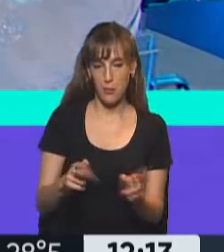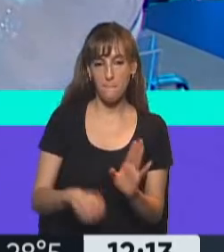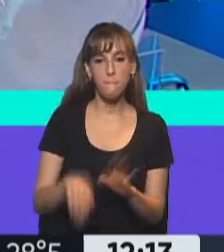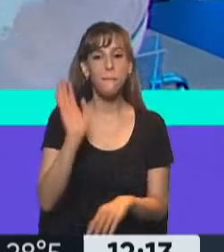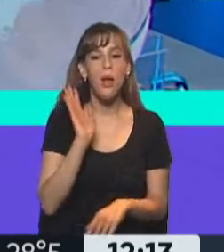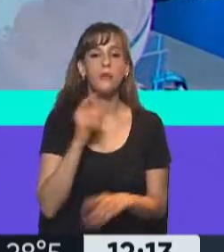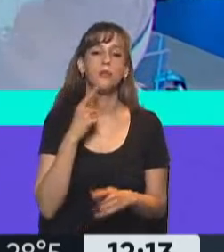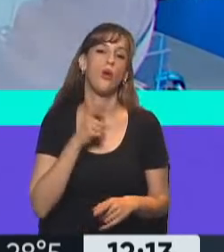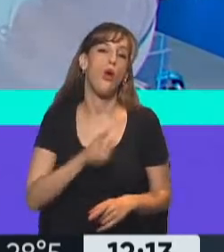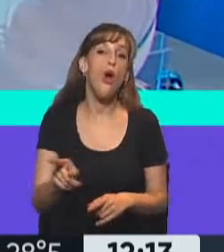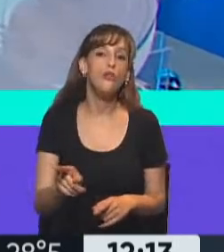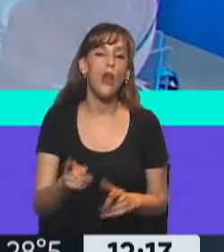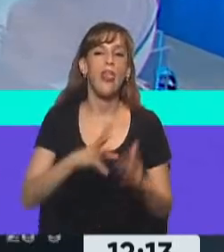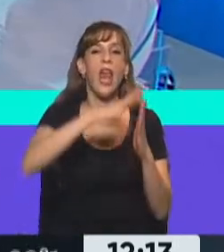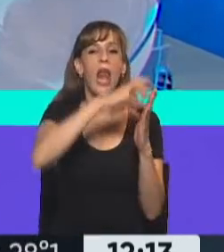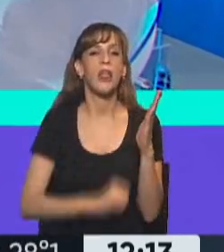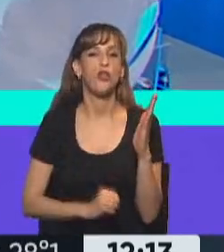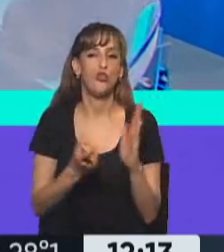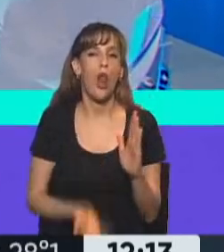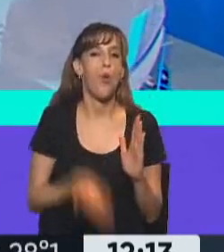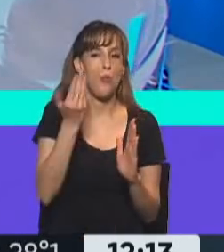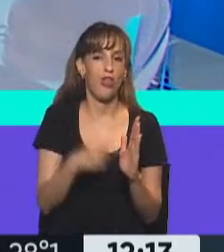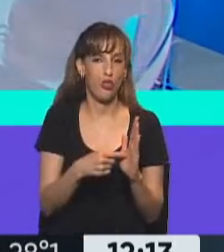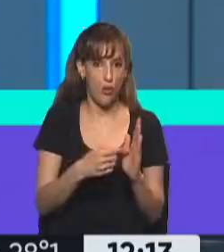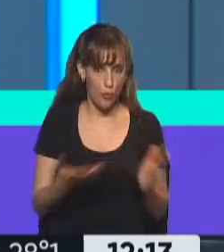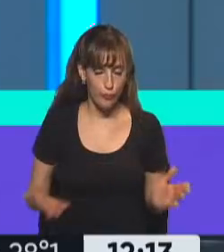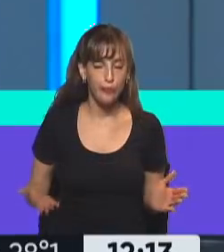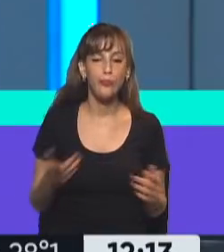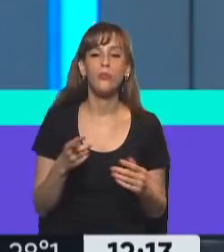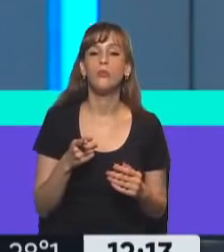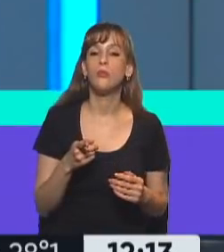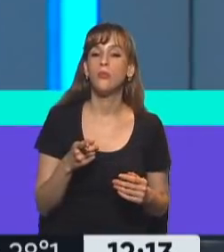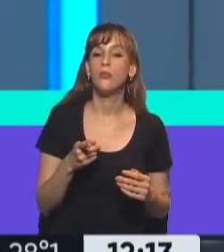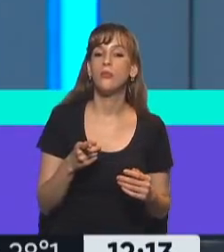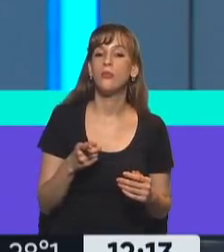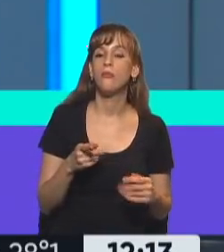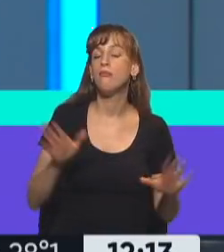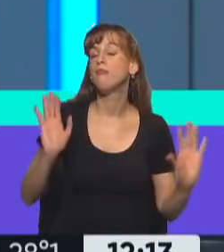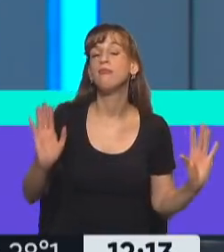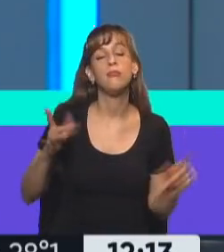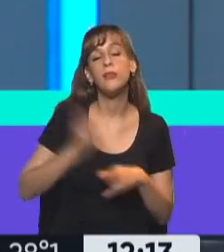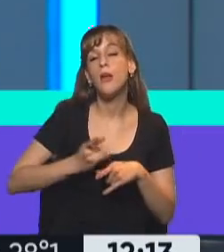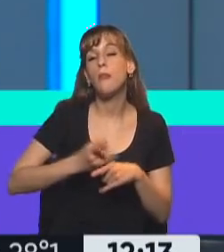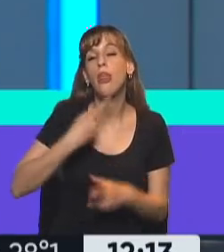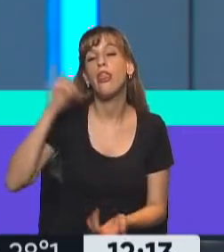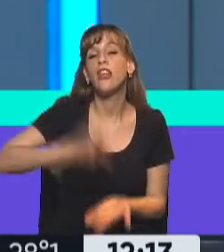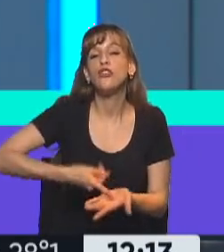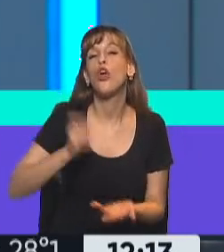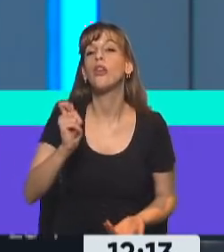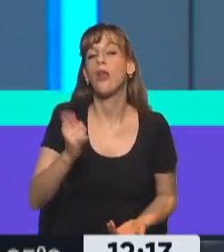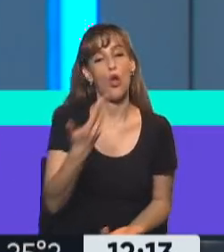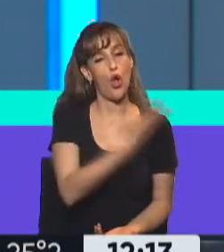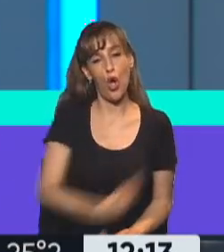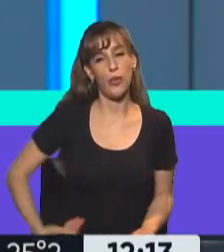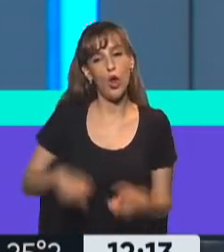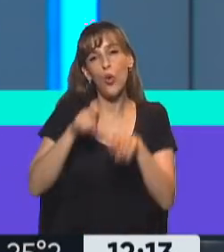cualquier aumento de retenciones. Esto es lo que está marcando que estos sectores podrán tener sus discrepancias, pero el que define es el gobierno, porque lo que está en juego no son